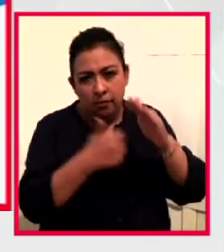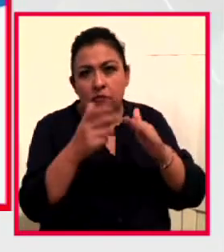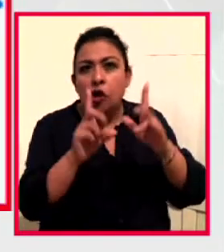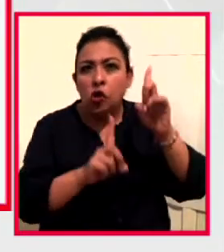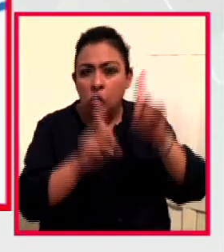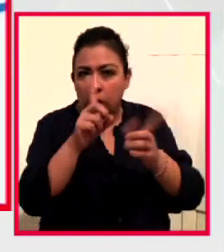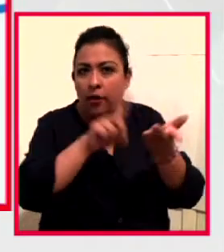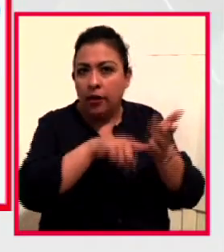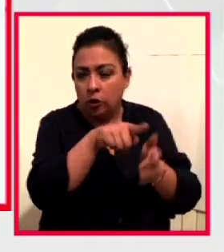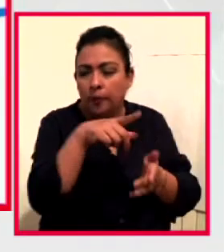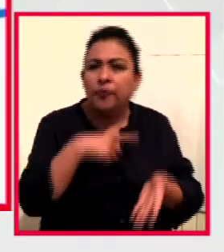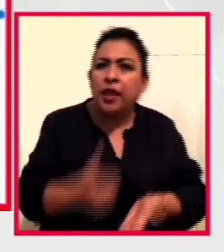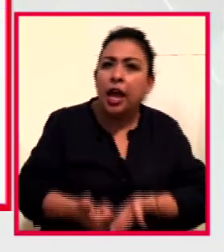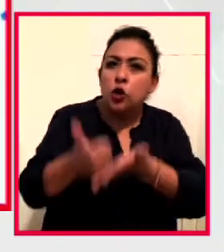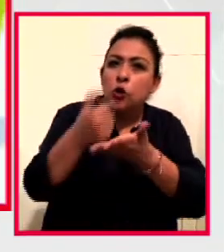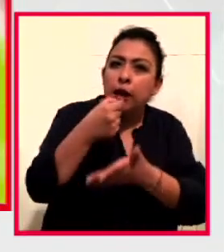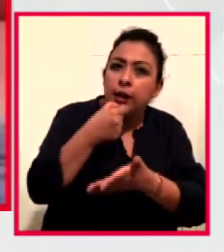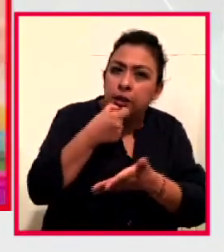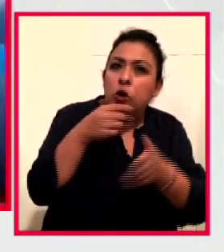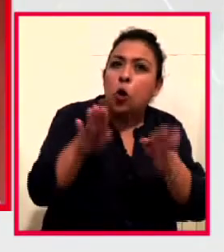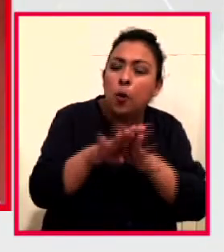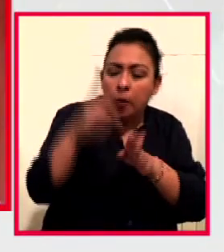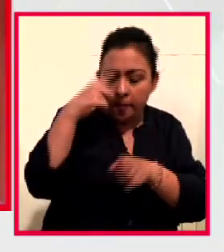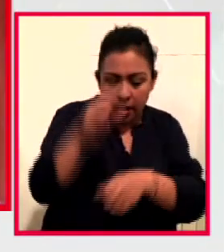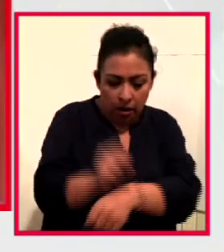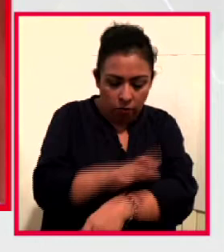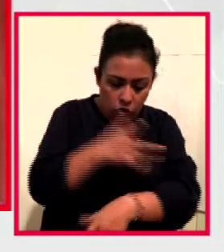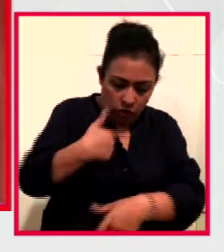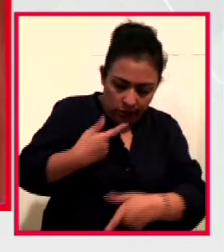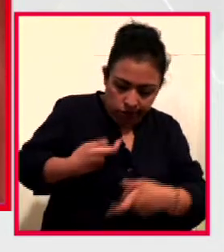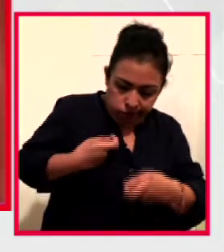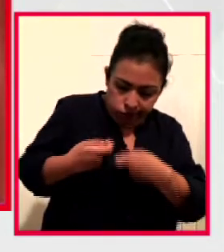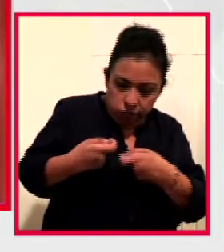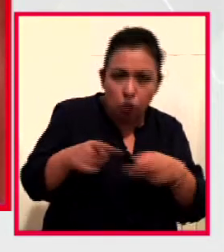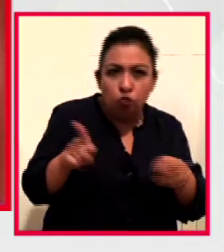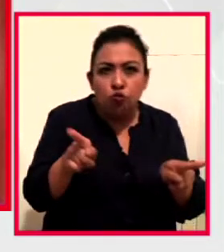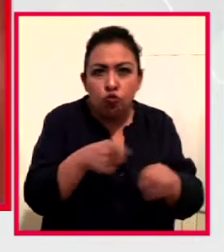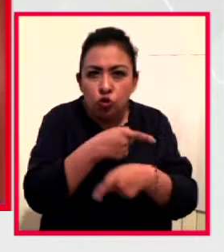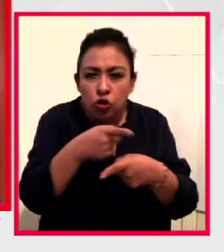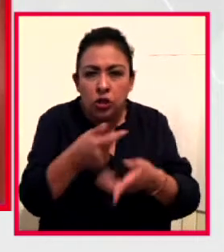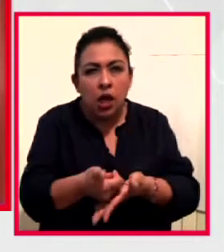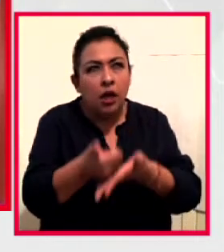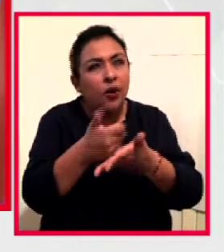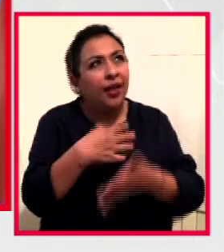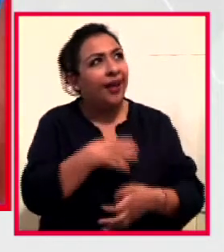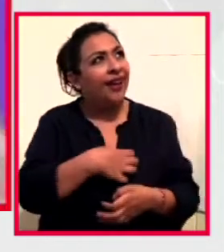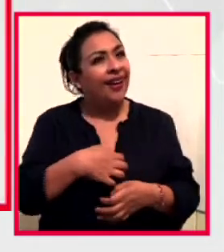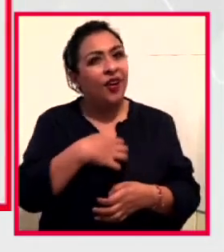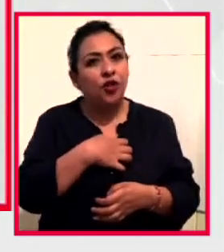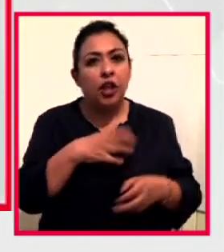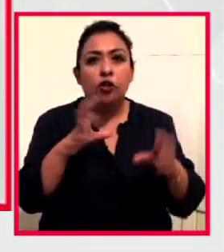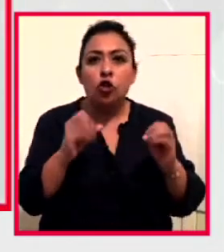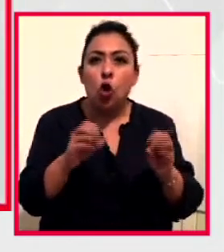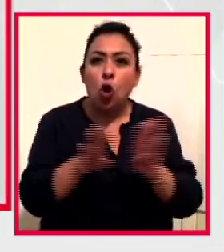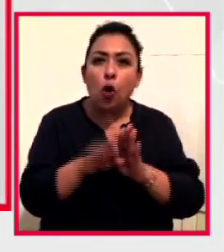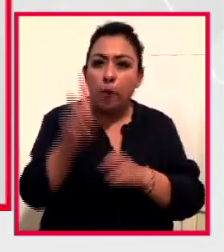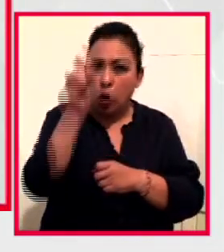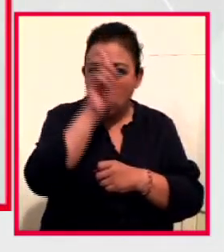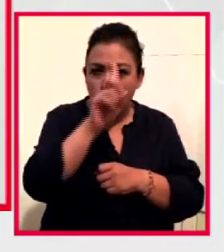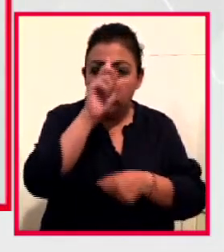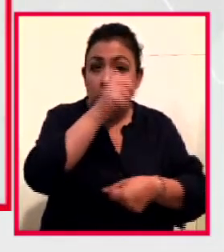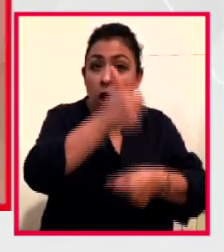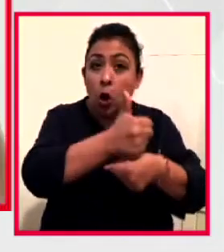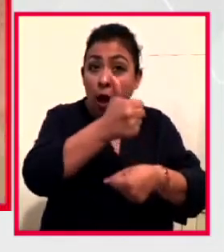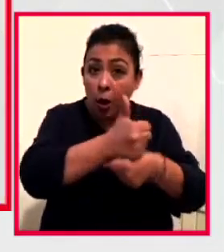¿Cómo ayudar a un niño o niña a manejar sus emociones? ¿Qué música les puede generar alegría? ¿Y cómo es que los consejos de las abuelas son